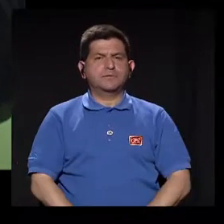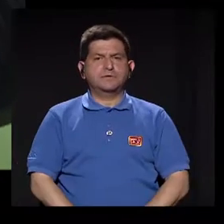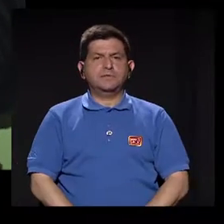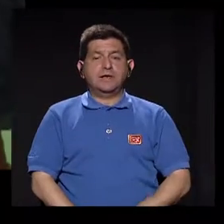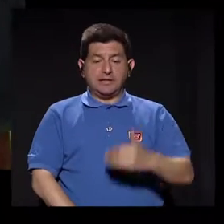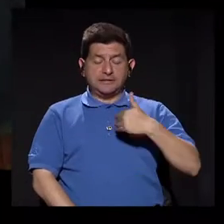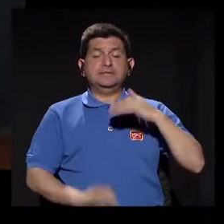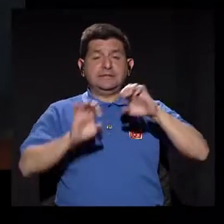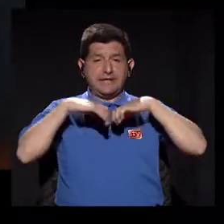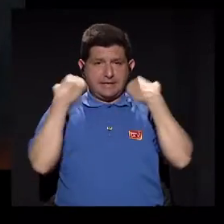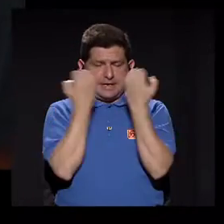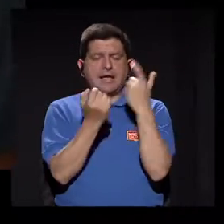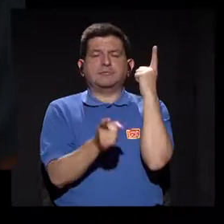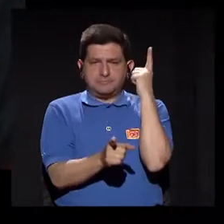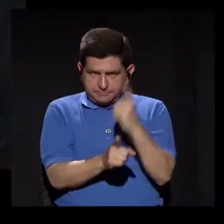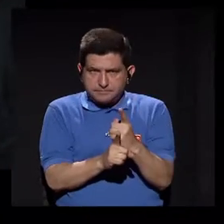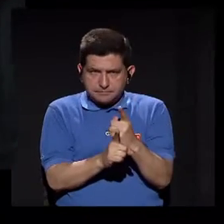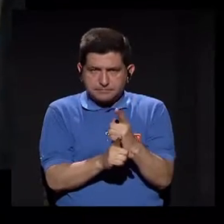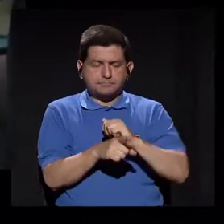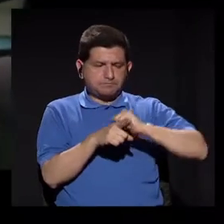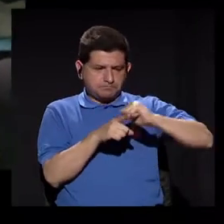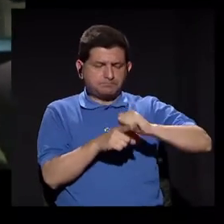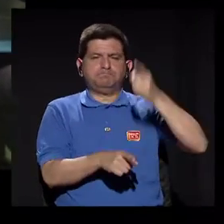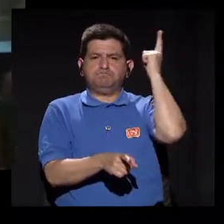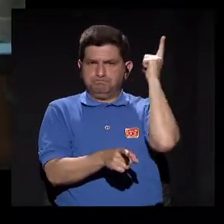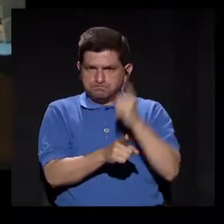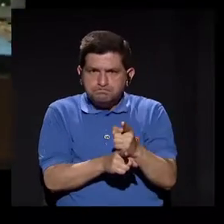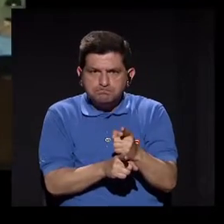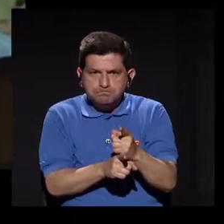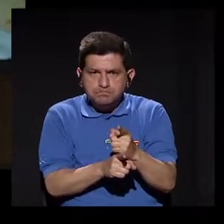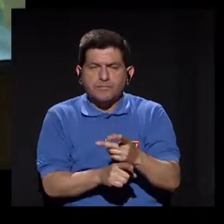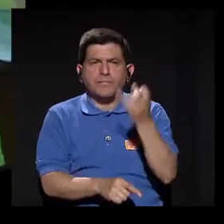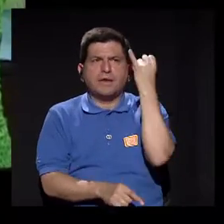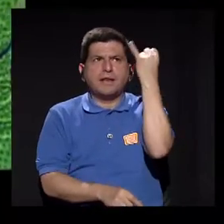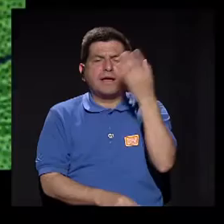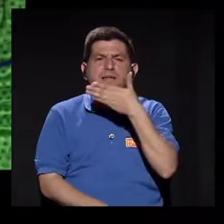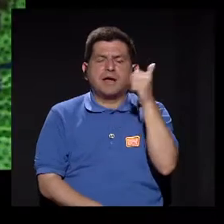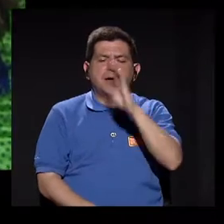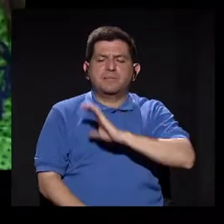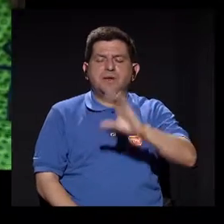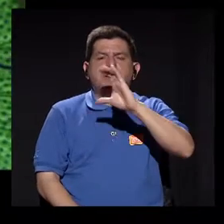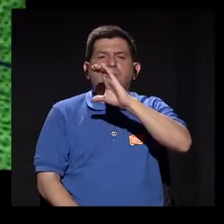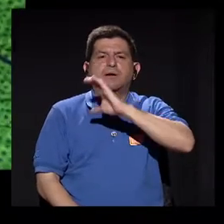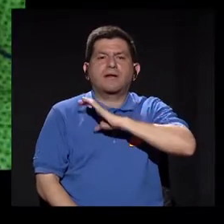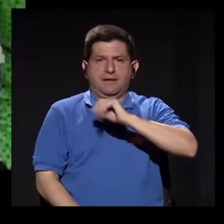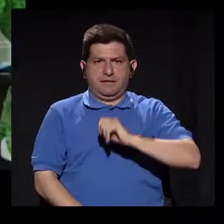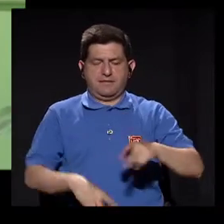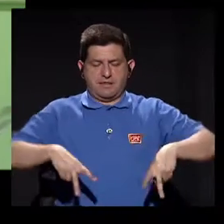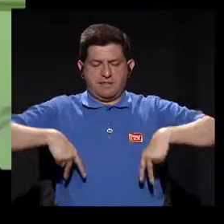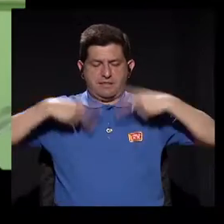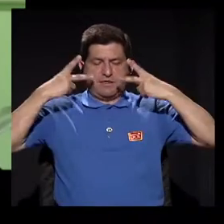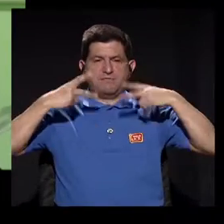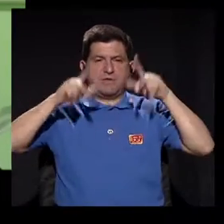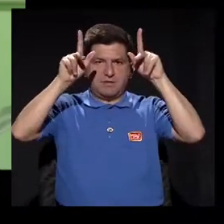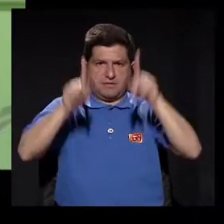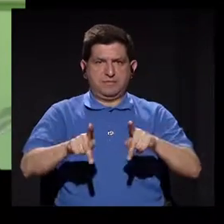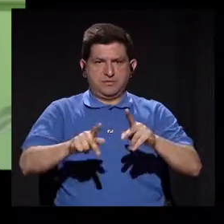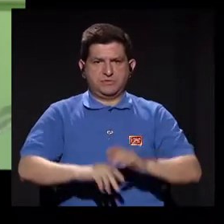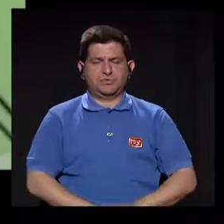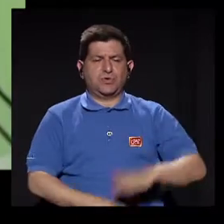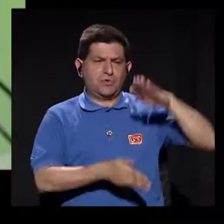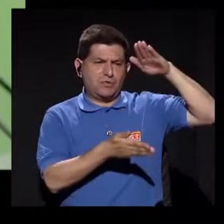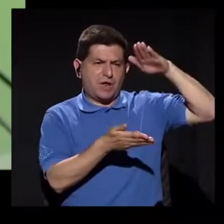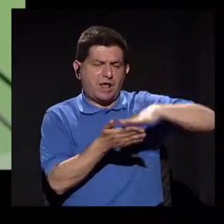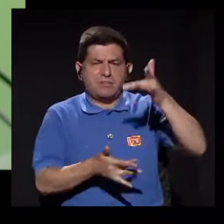donde se tiene el equipo adecuado y el entrenamiento adecuado, la idea es mejorar la calidad de vida de este